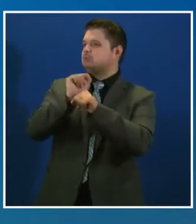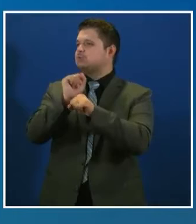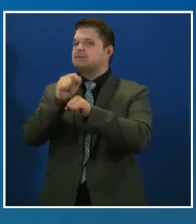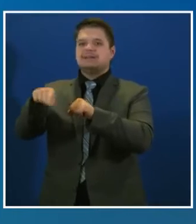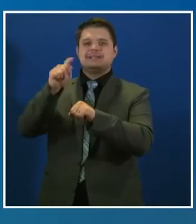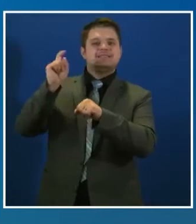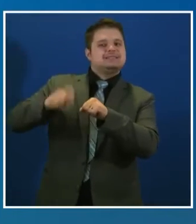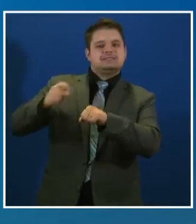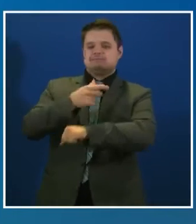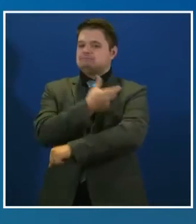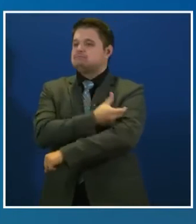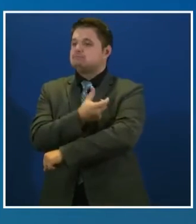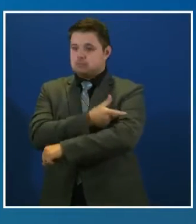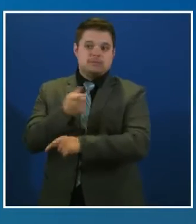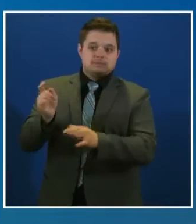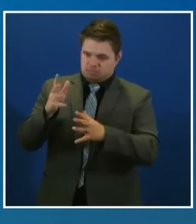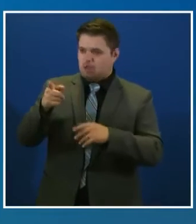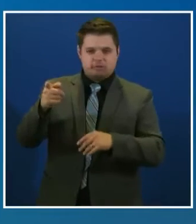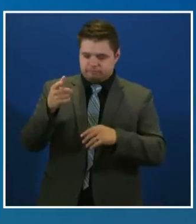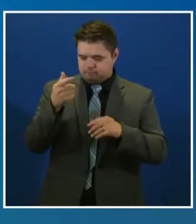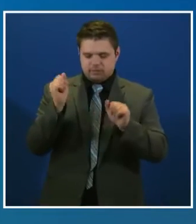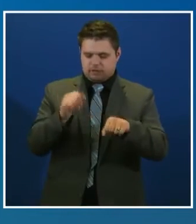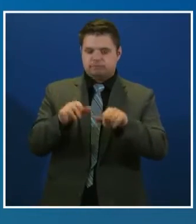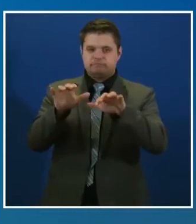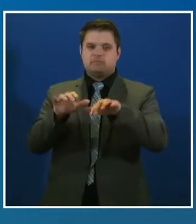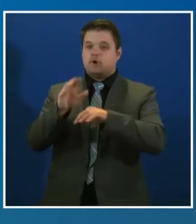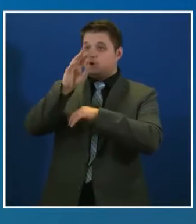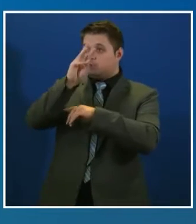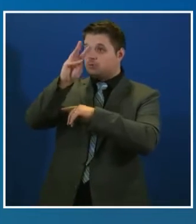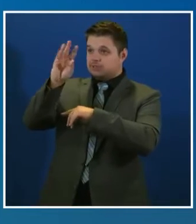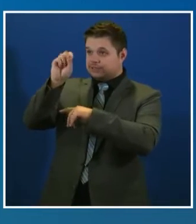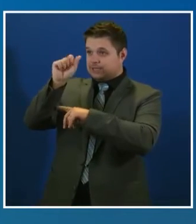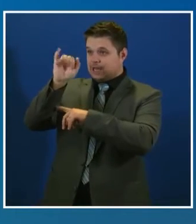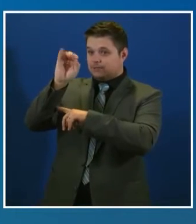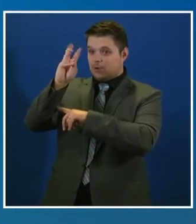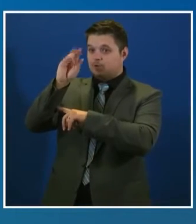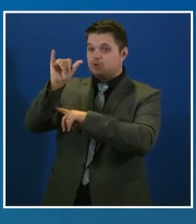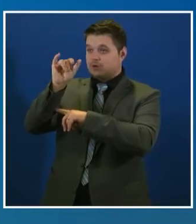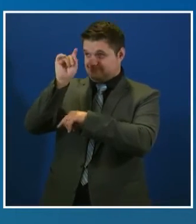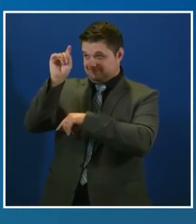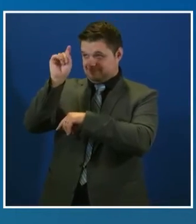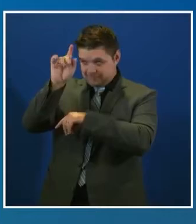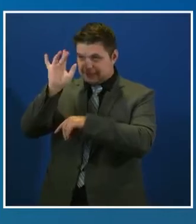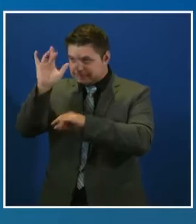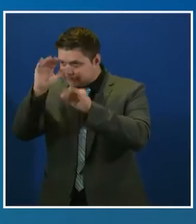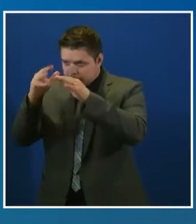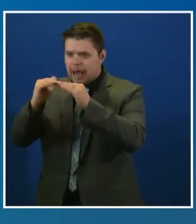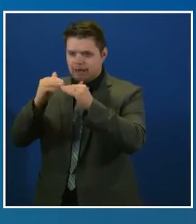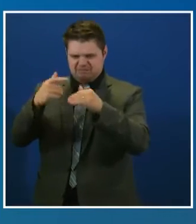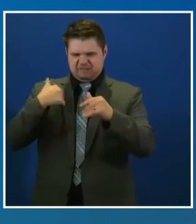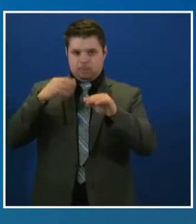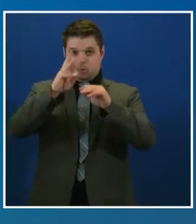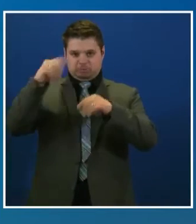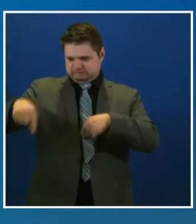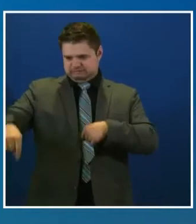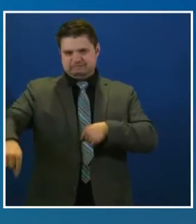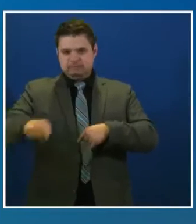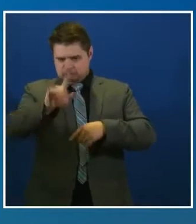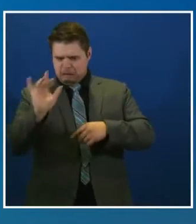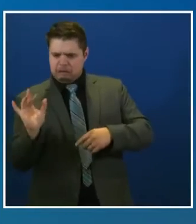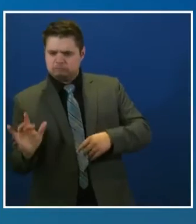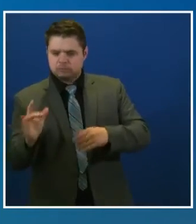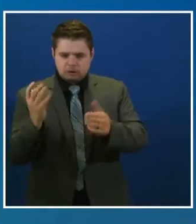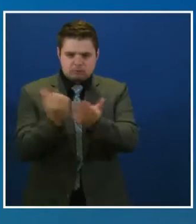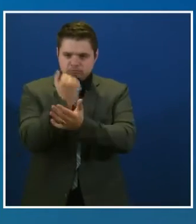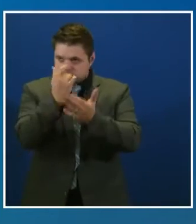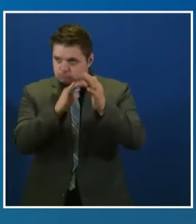aparece en la pantalla. Este enlace también aparecerá en la descripción del video. El sitio de vacunación funcionará